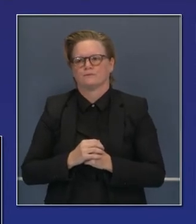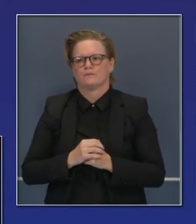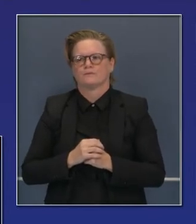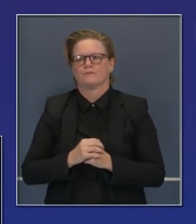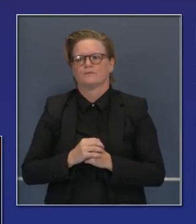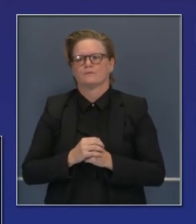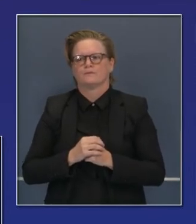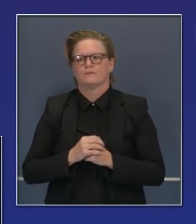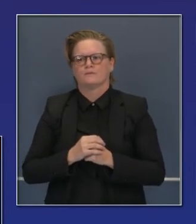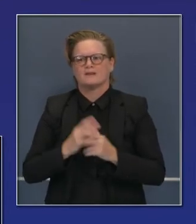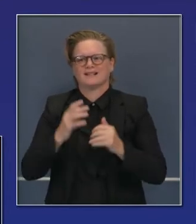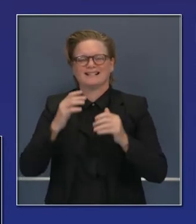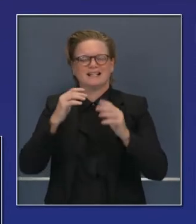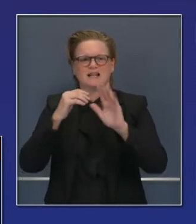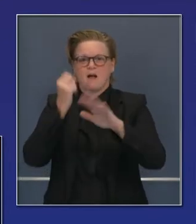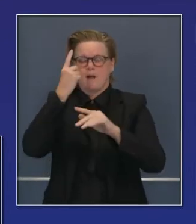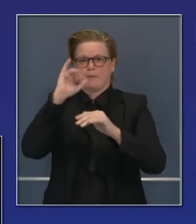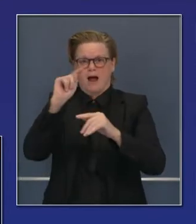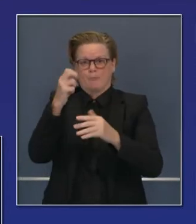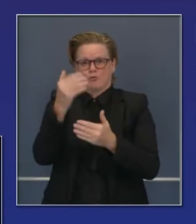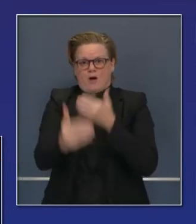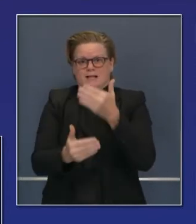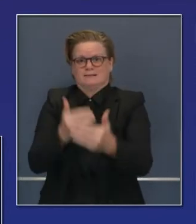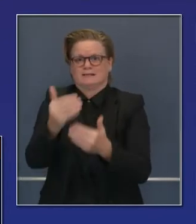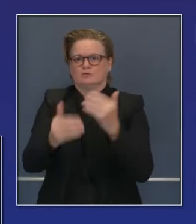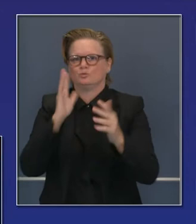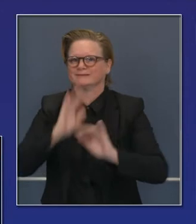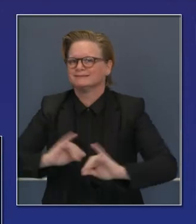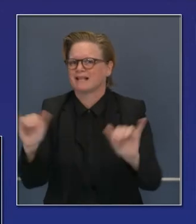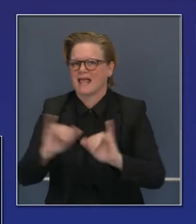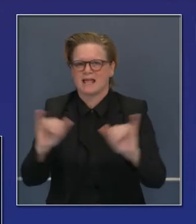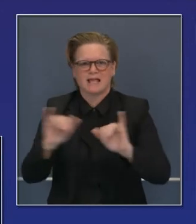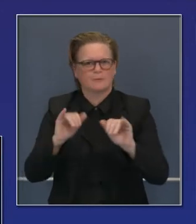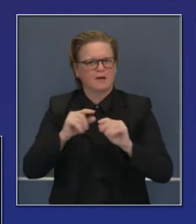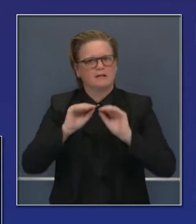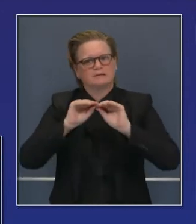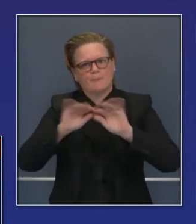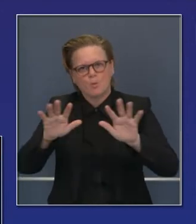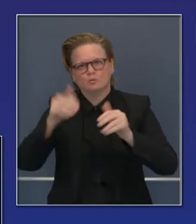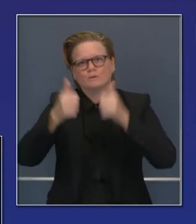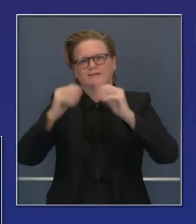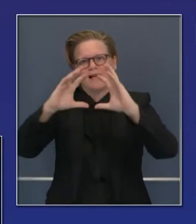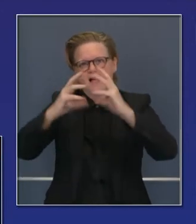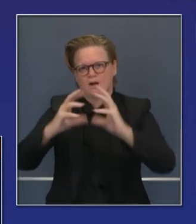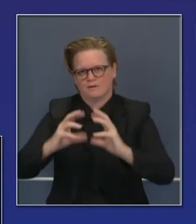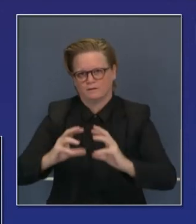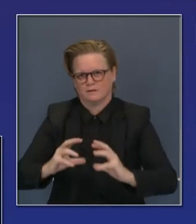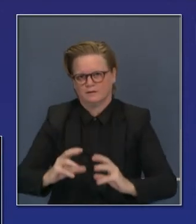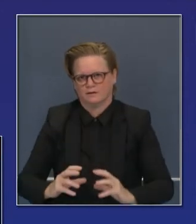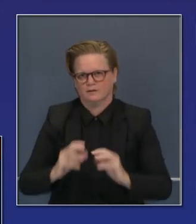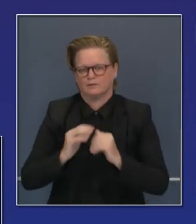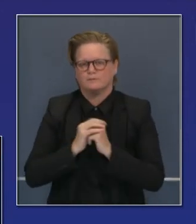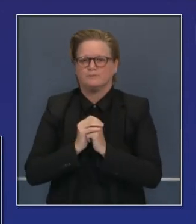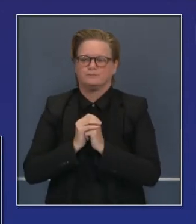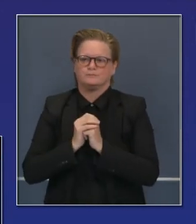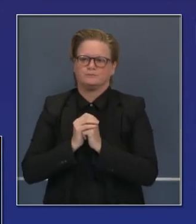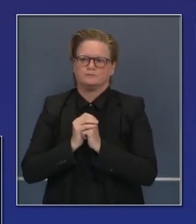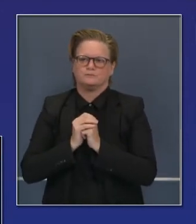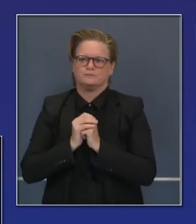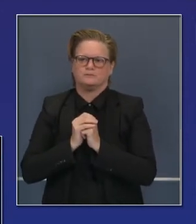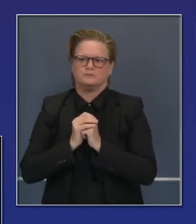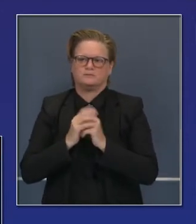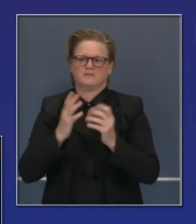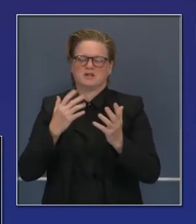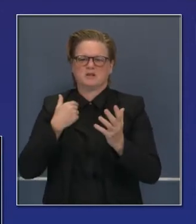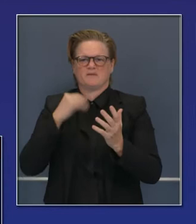en subcategorías y prioridades planificadas. En algunas semanas esperamos poder aprender